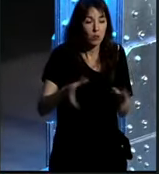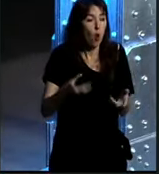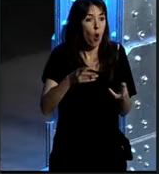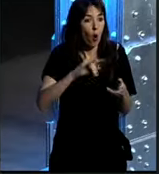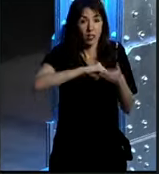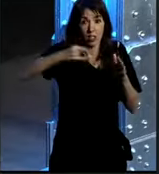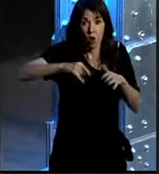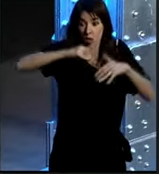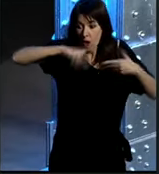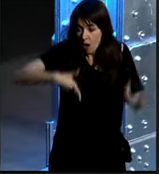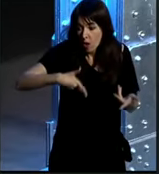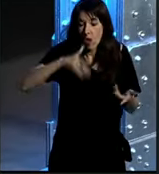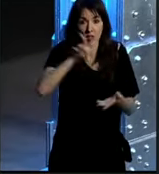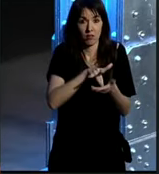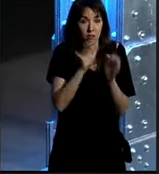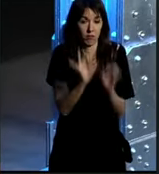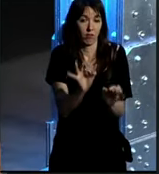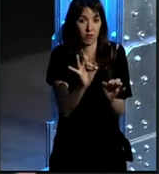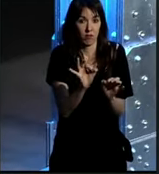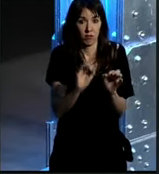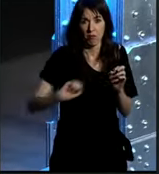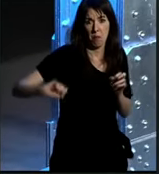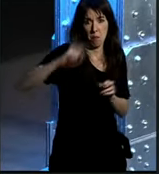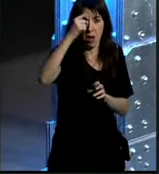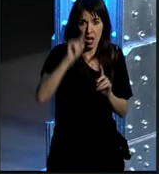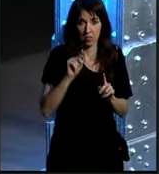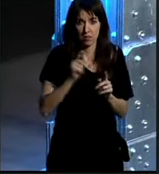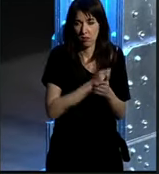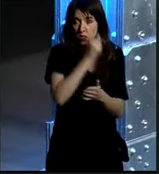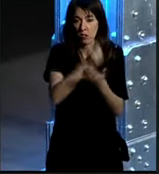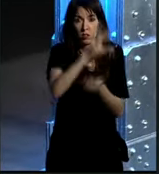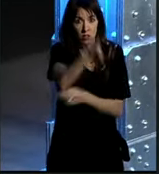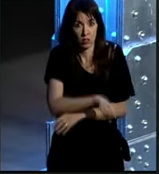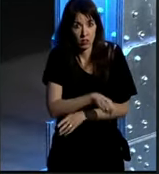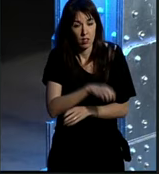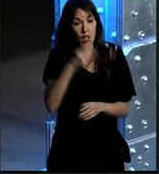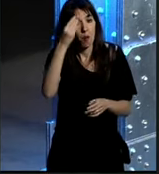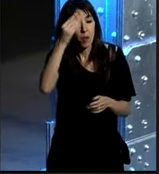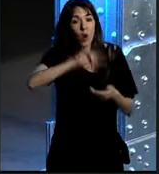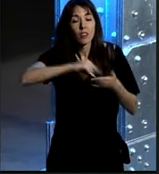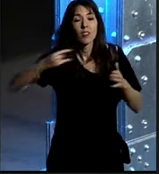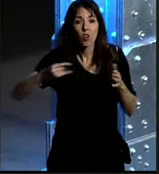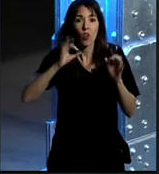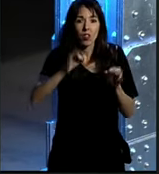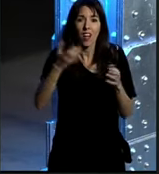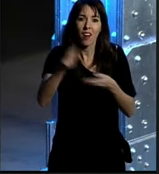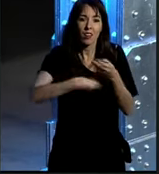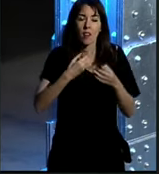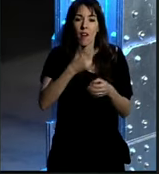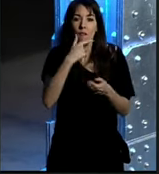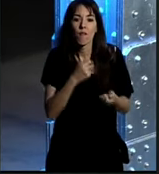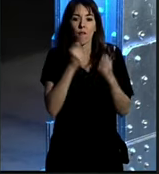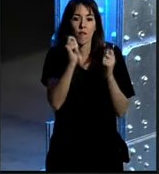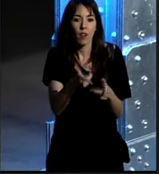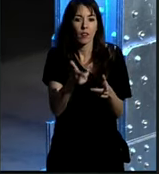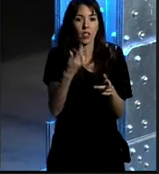en las tecnologías que en ese momento sean las punteras en el momento en que están haciendo esas inversiones con lo cual yo creo que la tecnología lo que está es facilitando